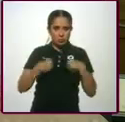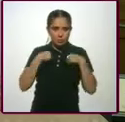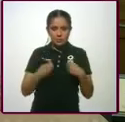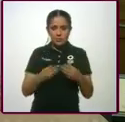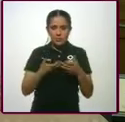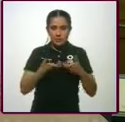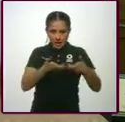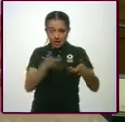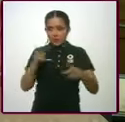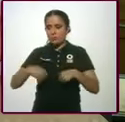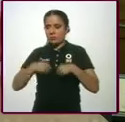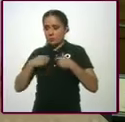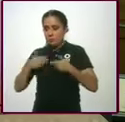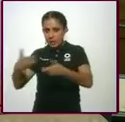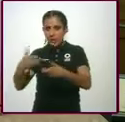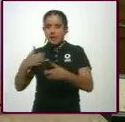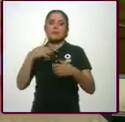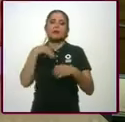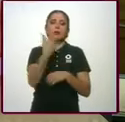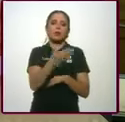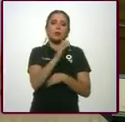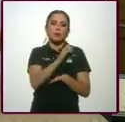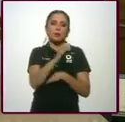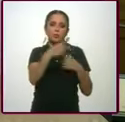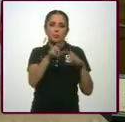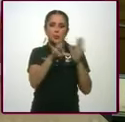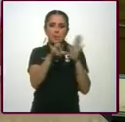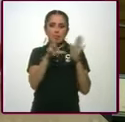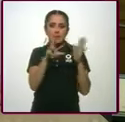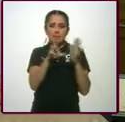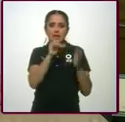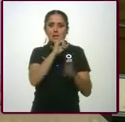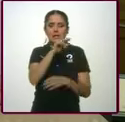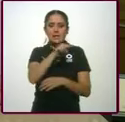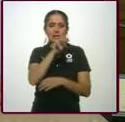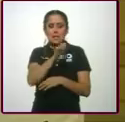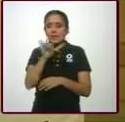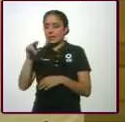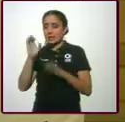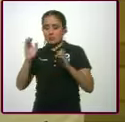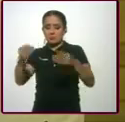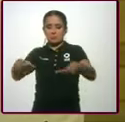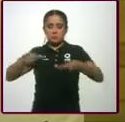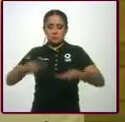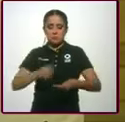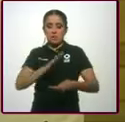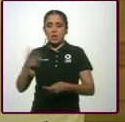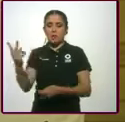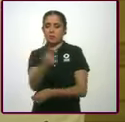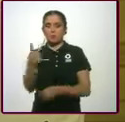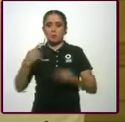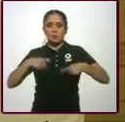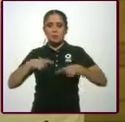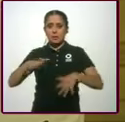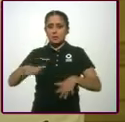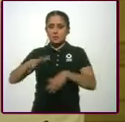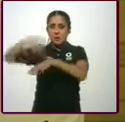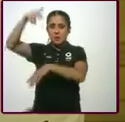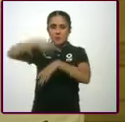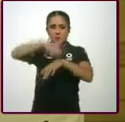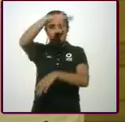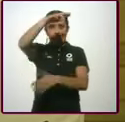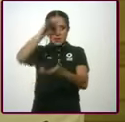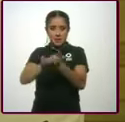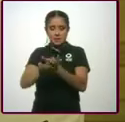credencial de elector. Y que haya alguna certificación de que no han sido